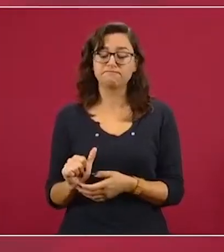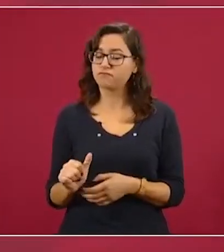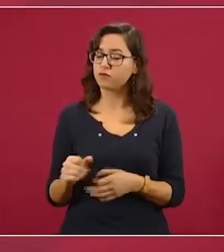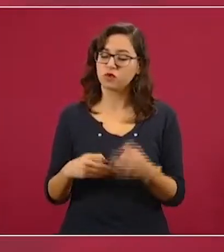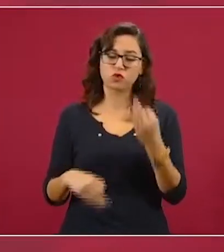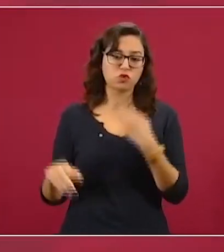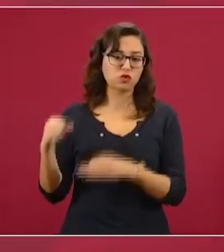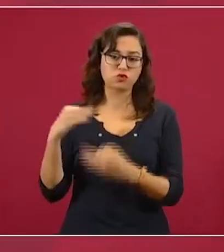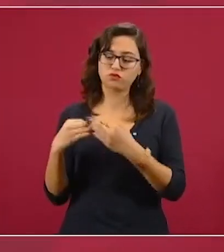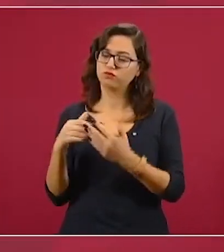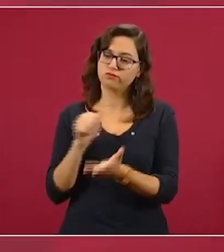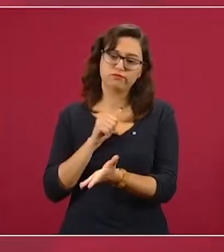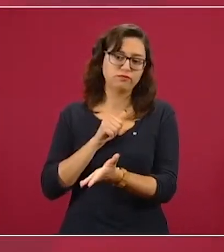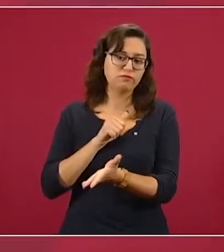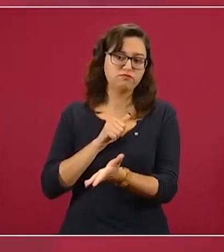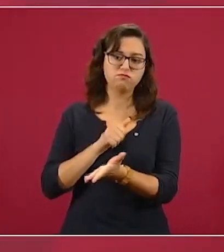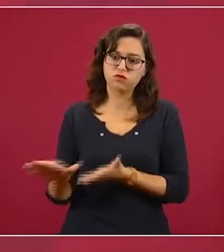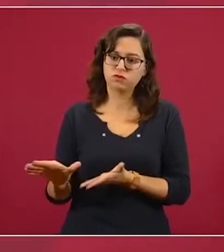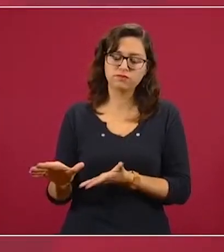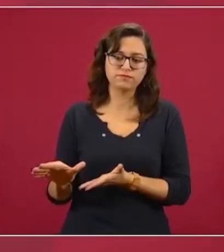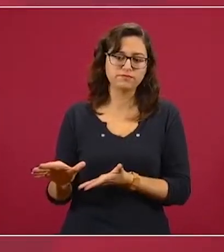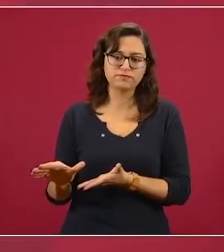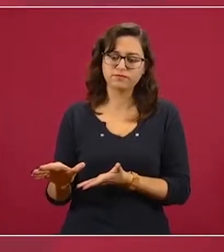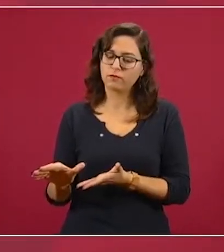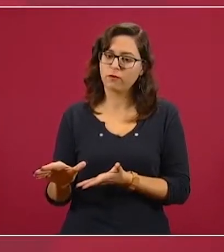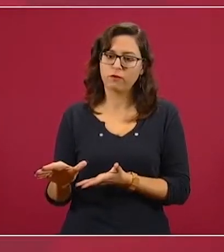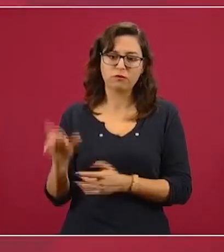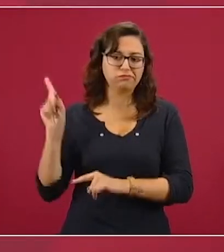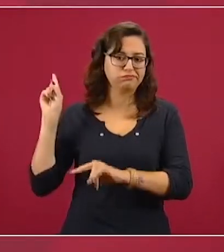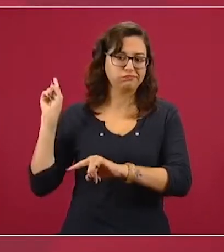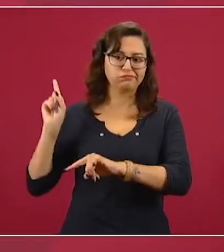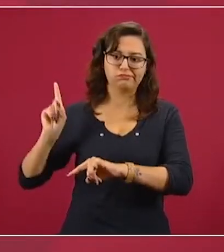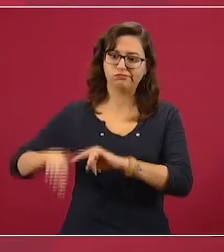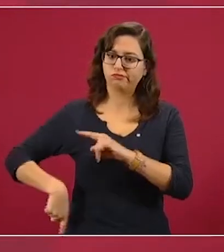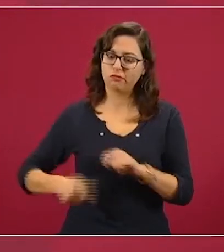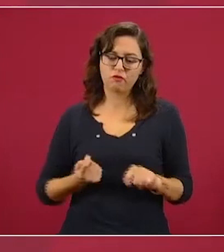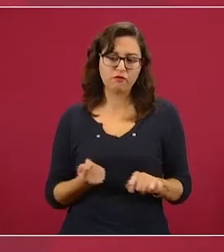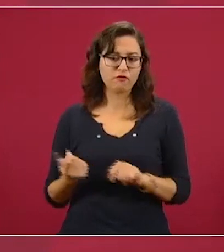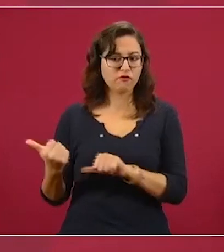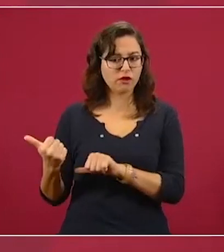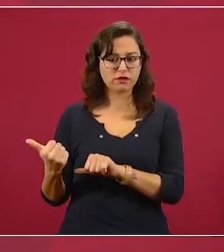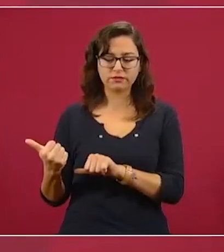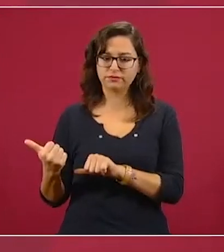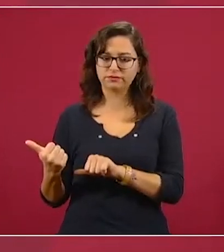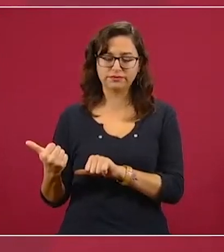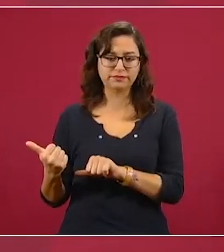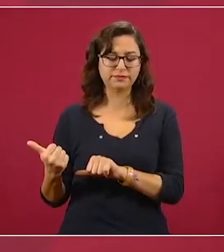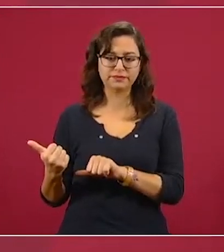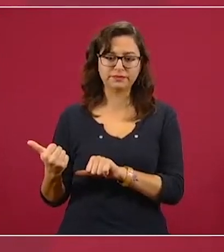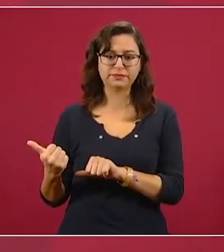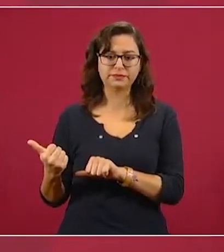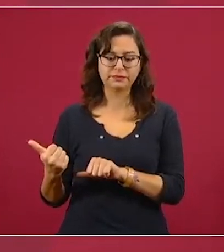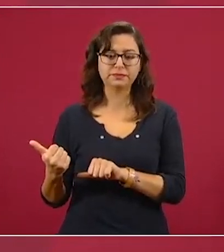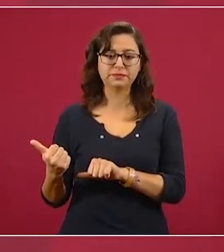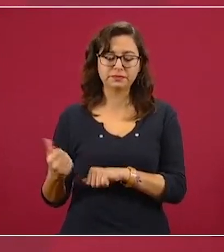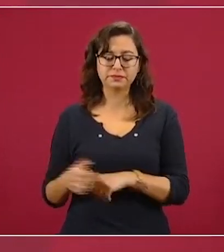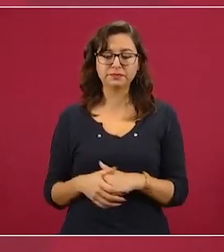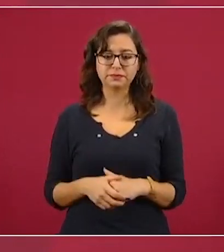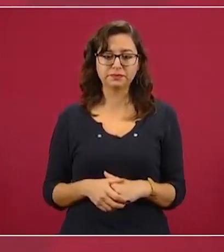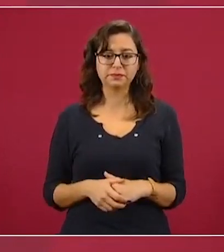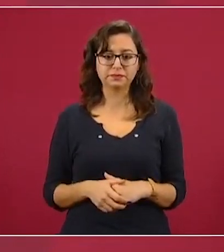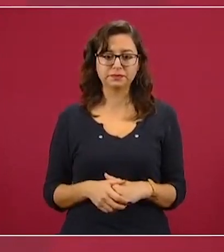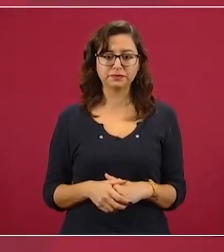suspendidos, retirados y, si